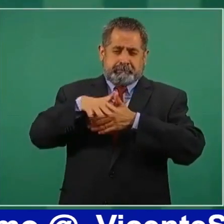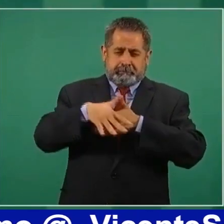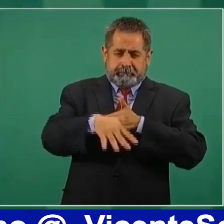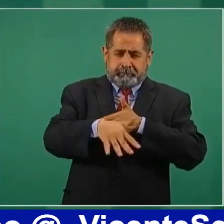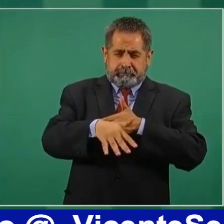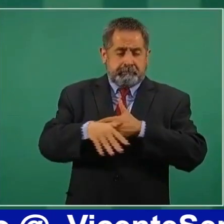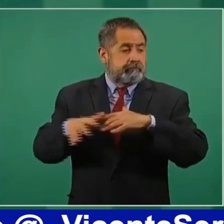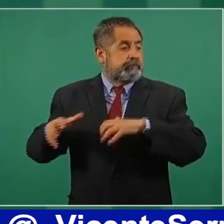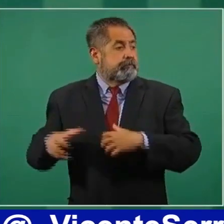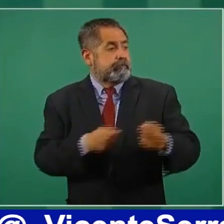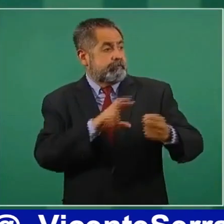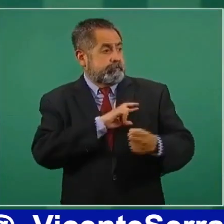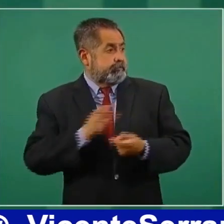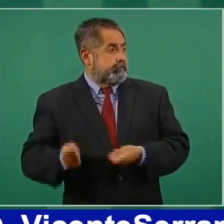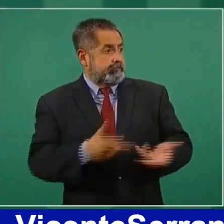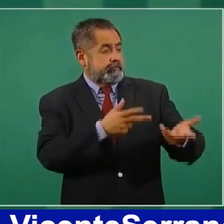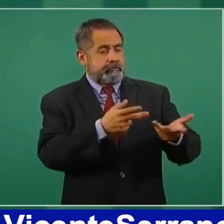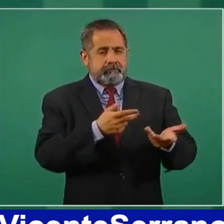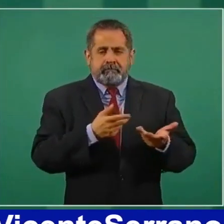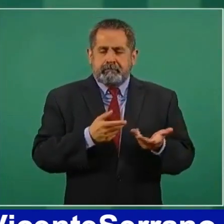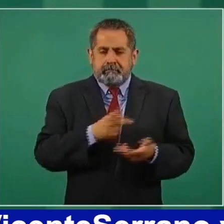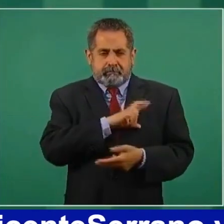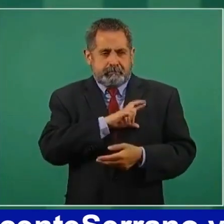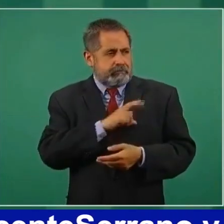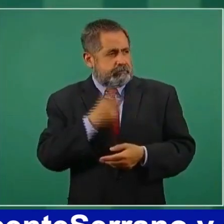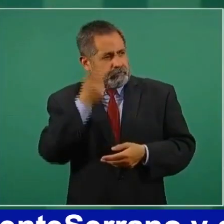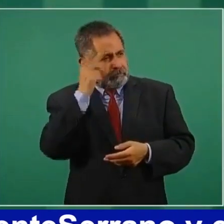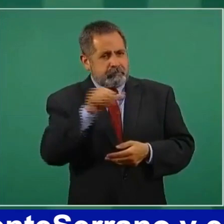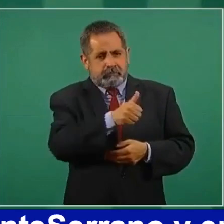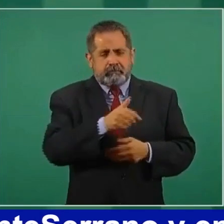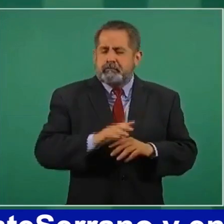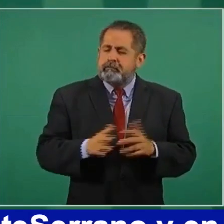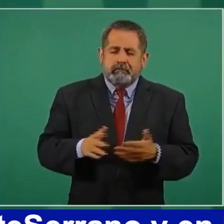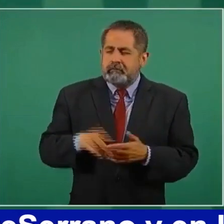del Estado de México, de Puebla, de Tlaxcala,